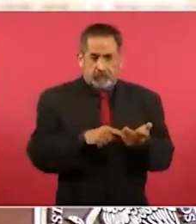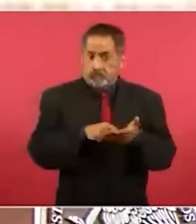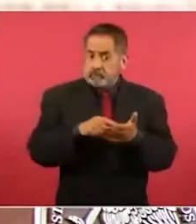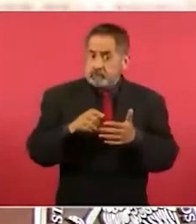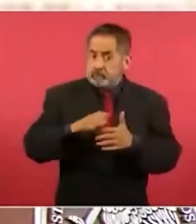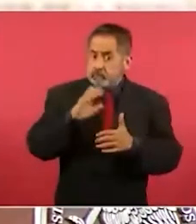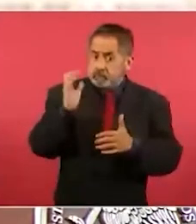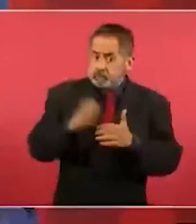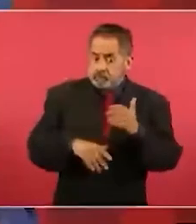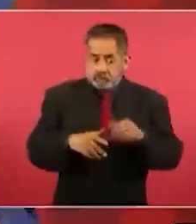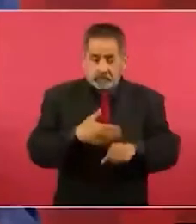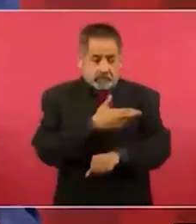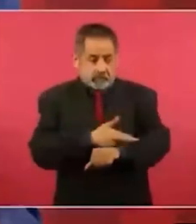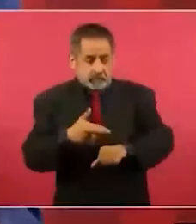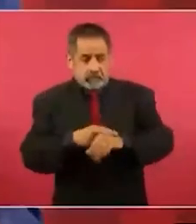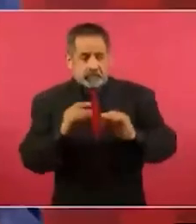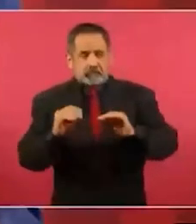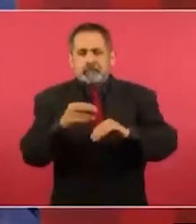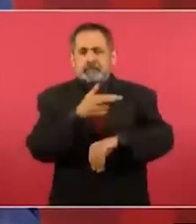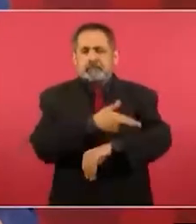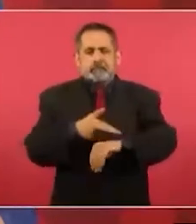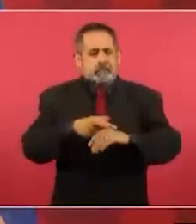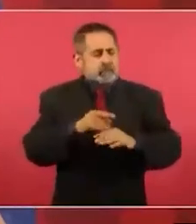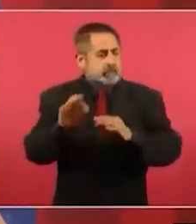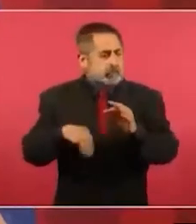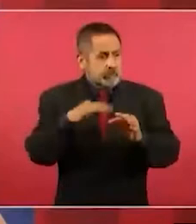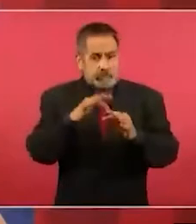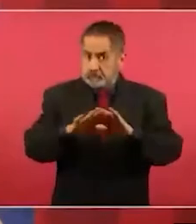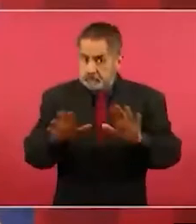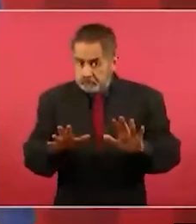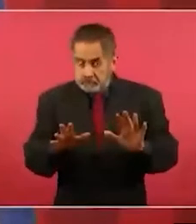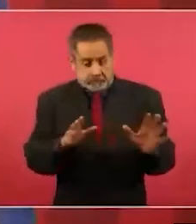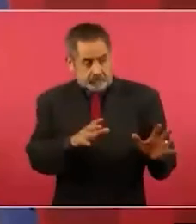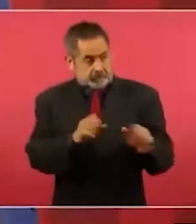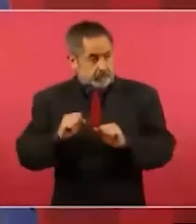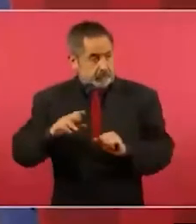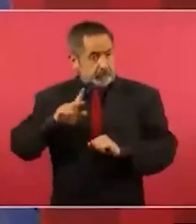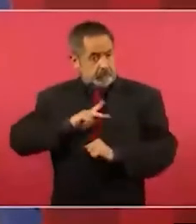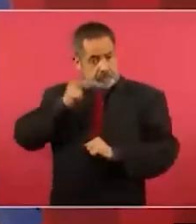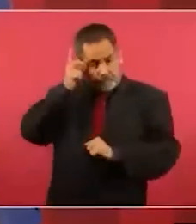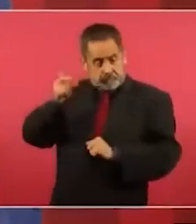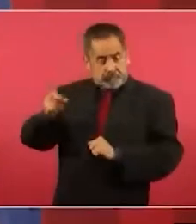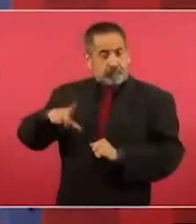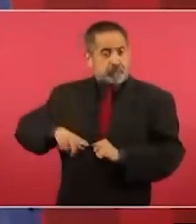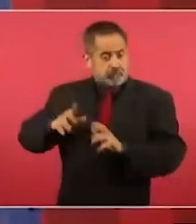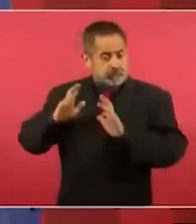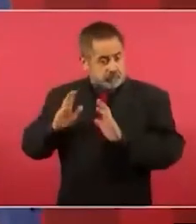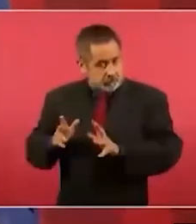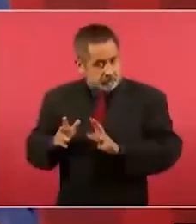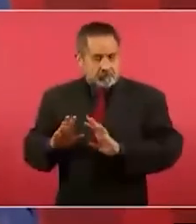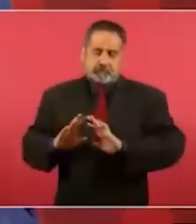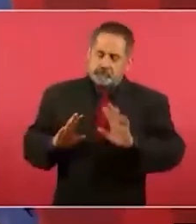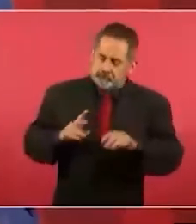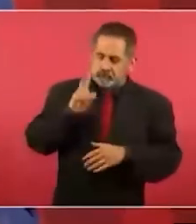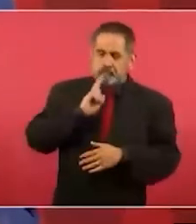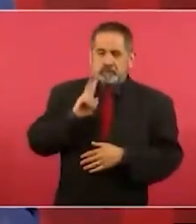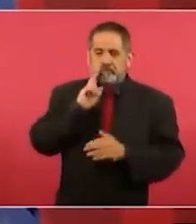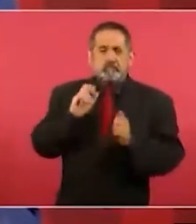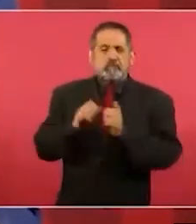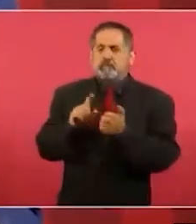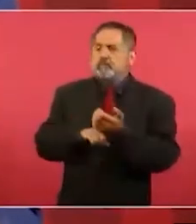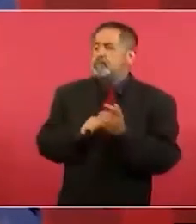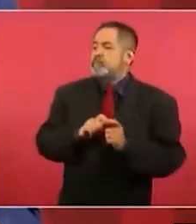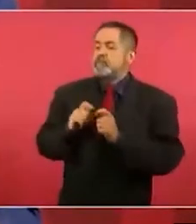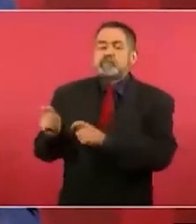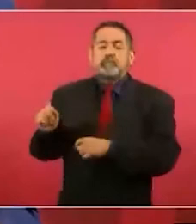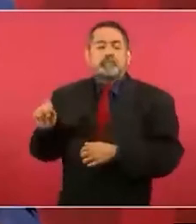terminaron Los procesos Judiciales Y A través De